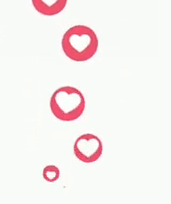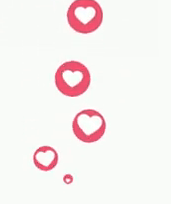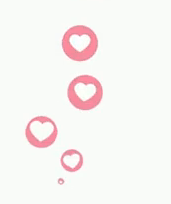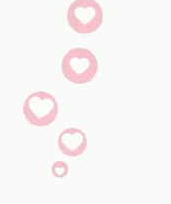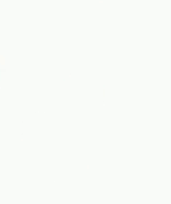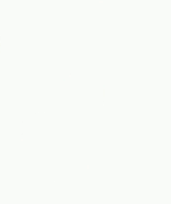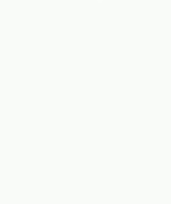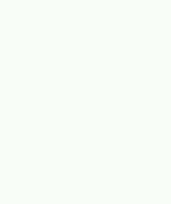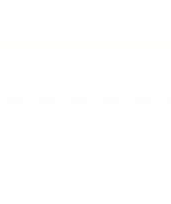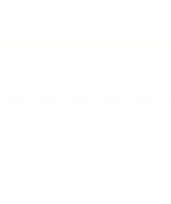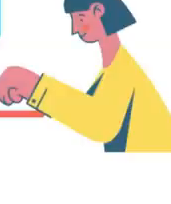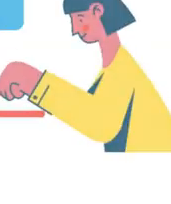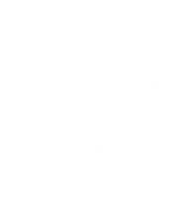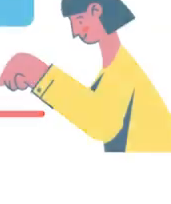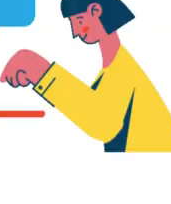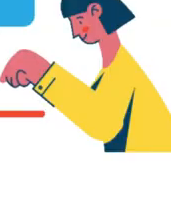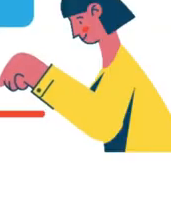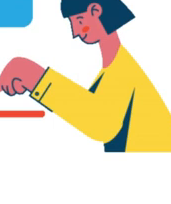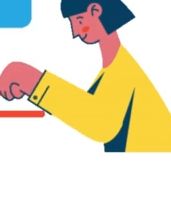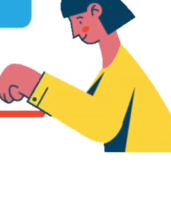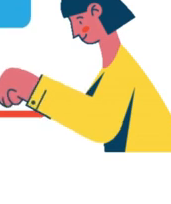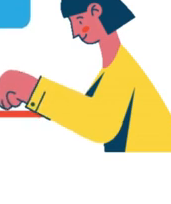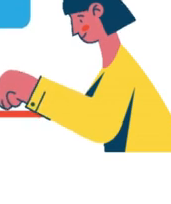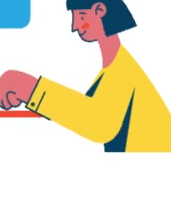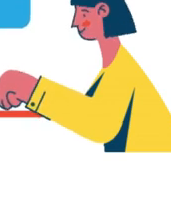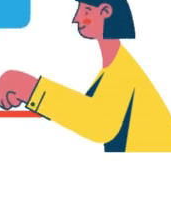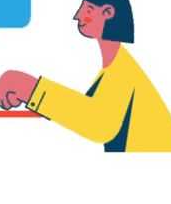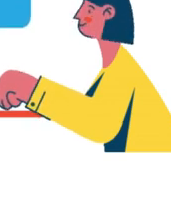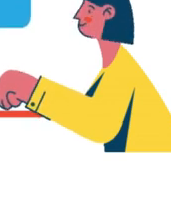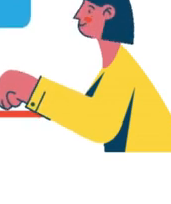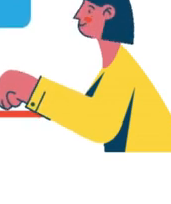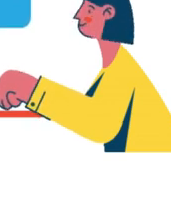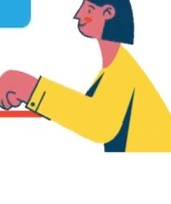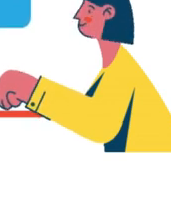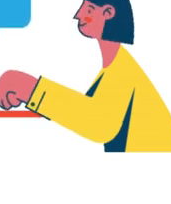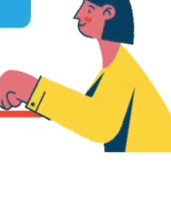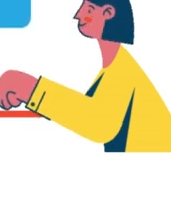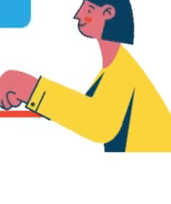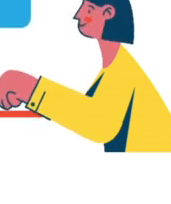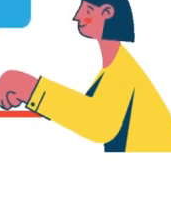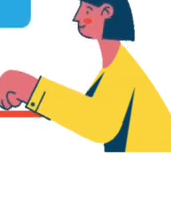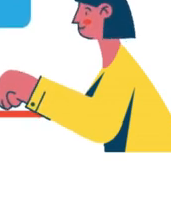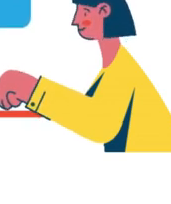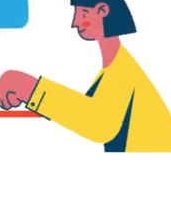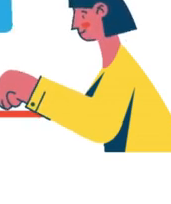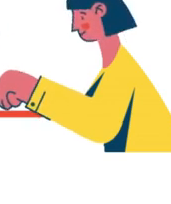ley no se toca Gracias por ver el video.